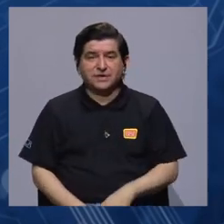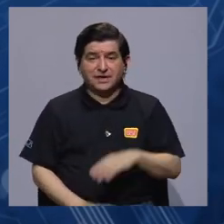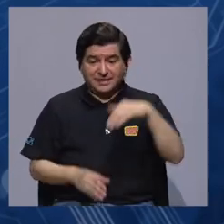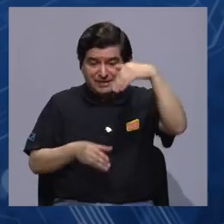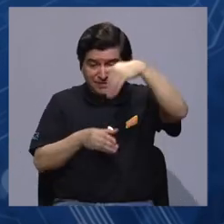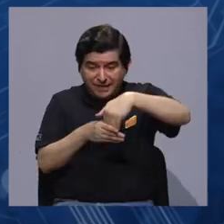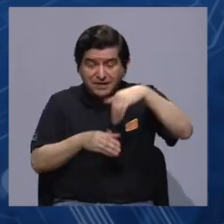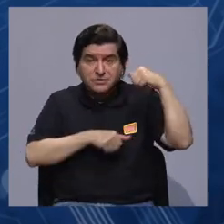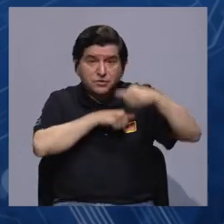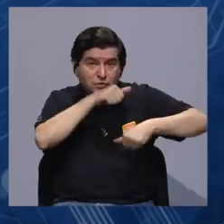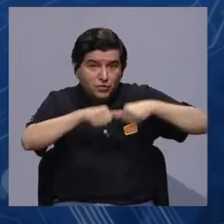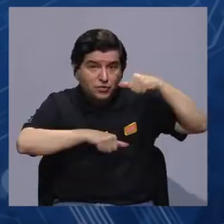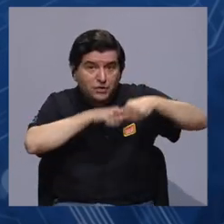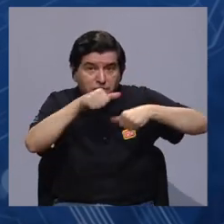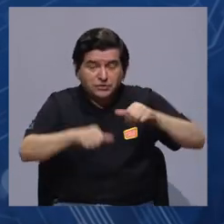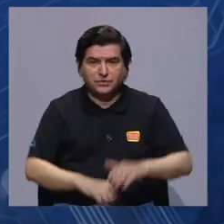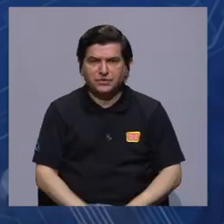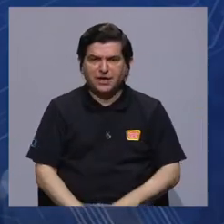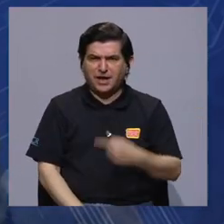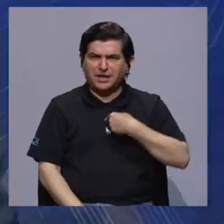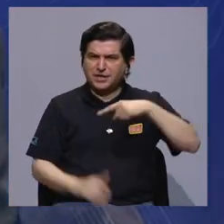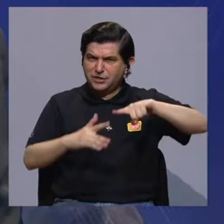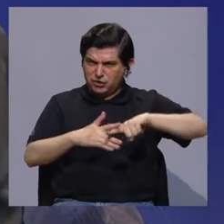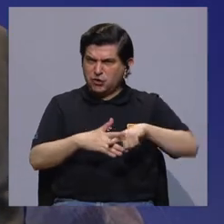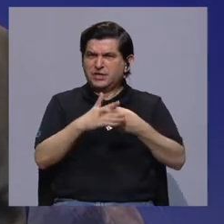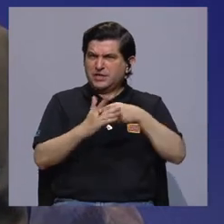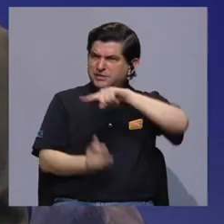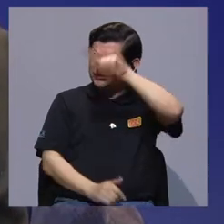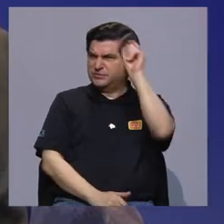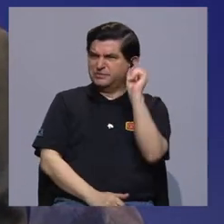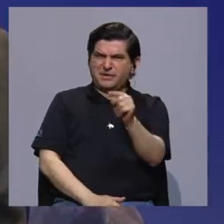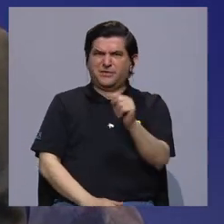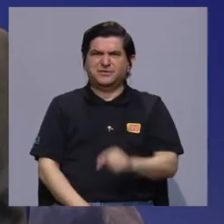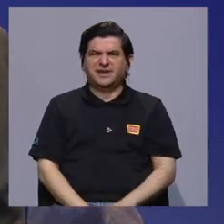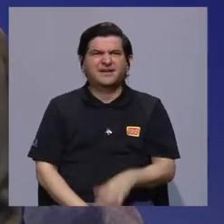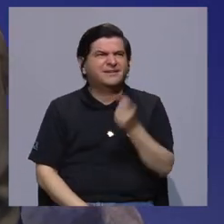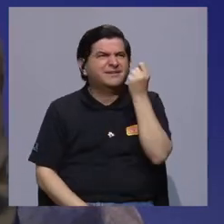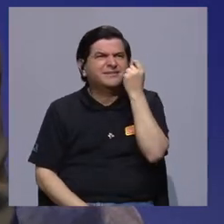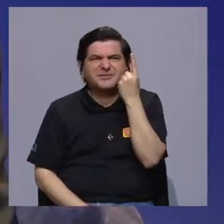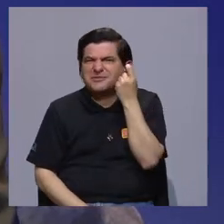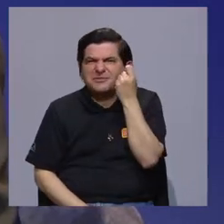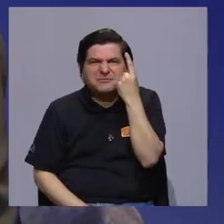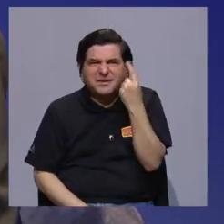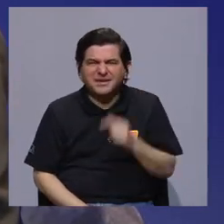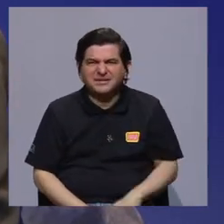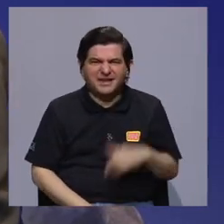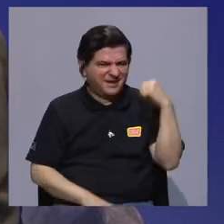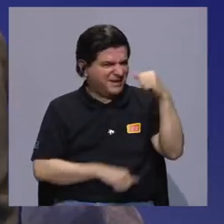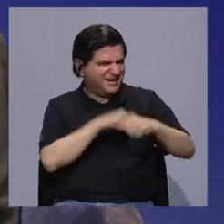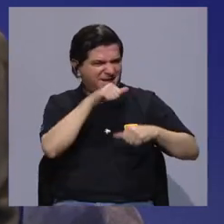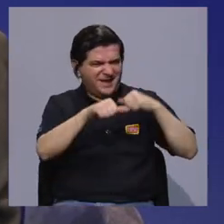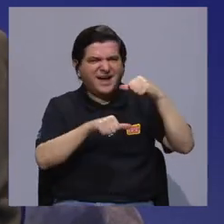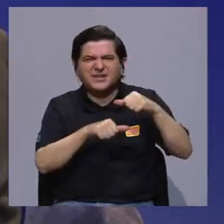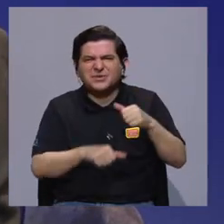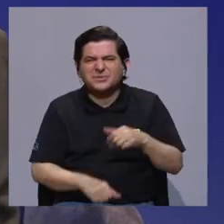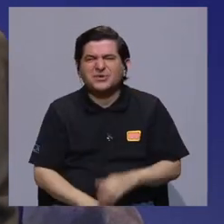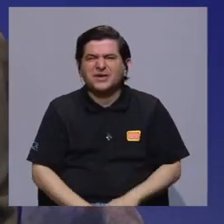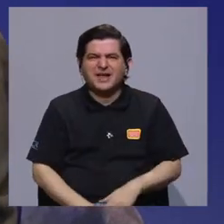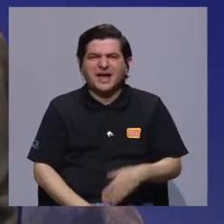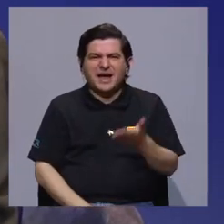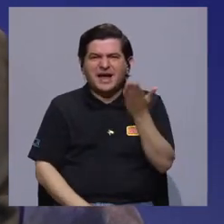en antropología y yo comienzo preguntándole que qué entendemos por antropología